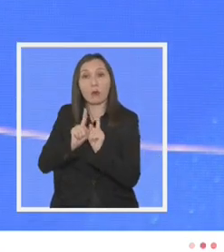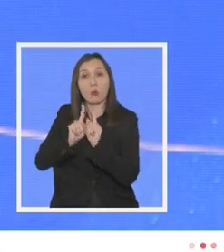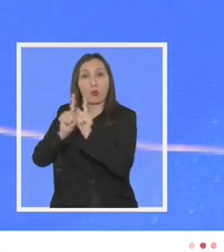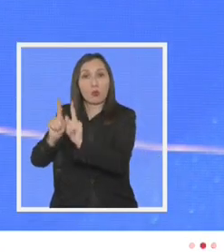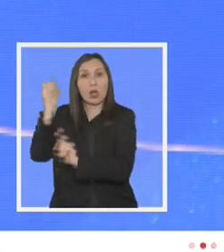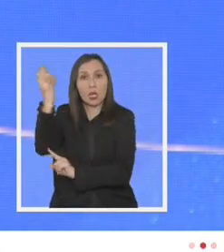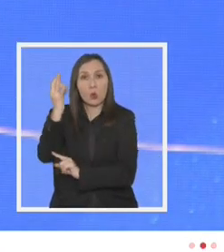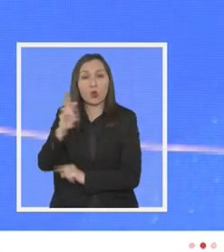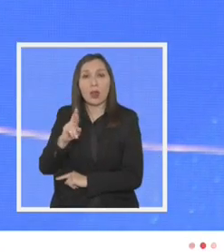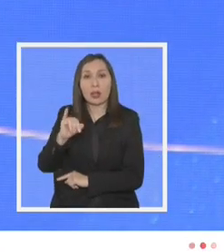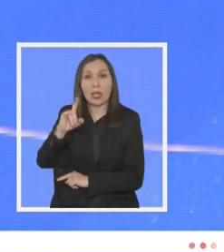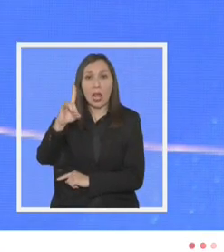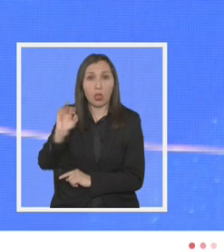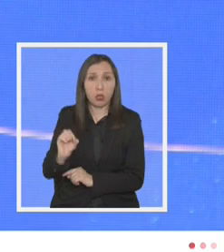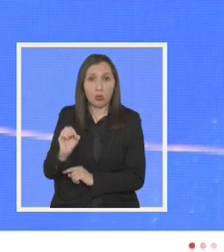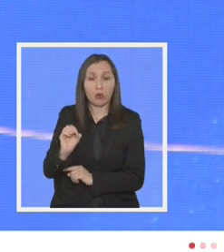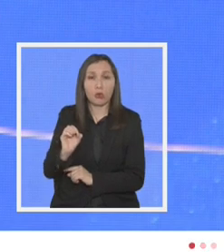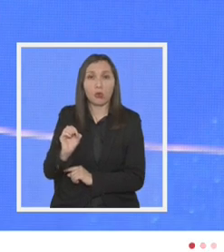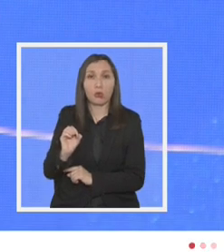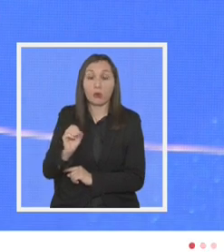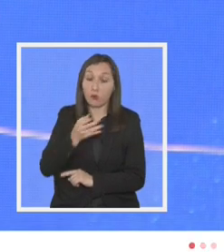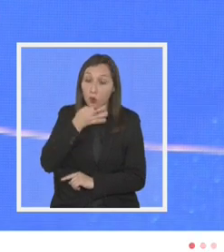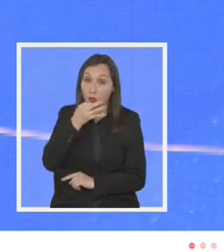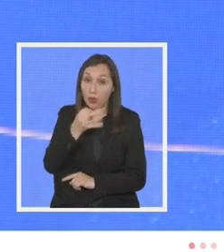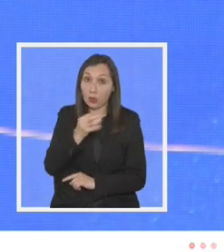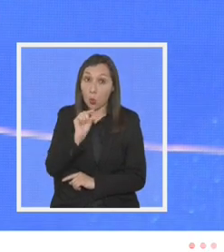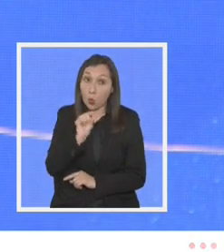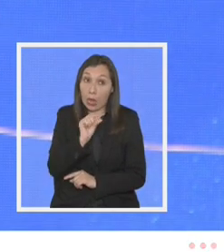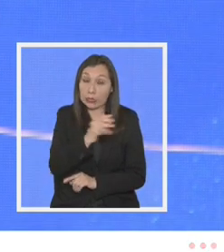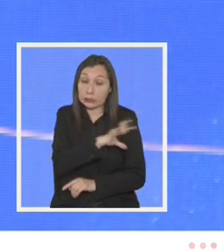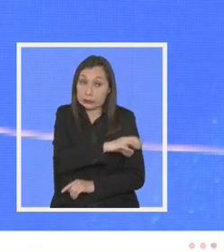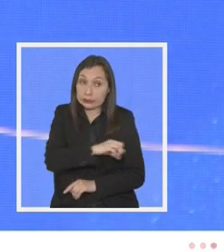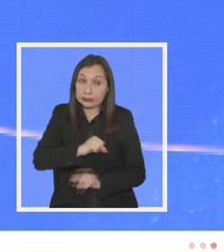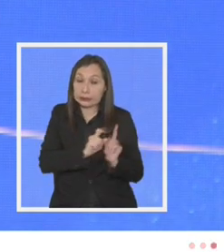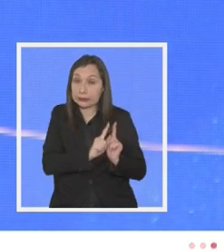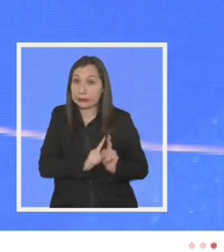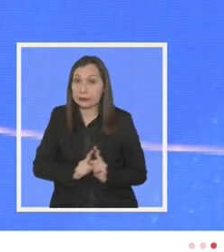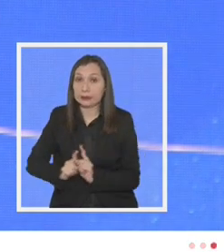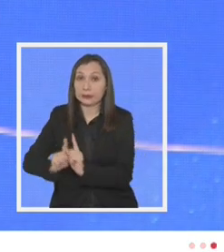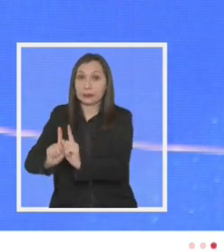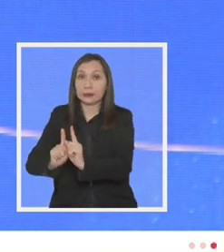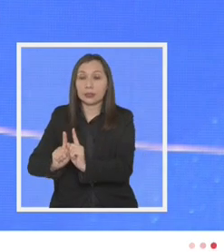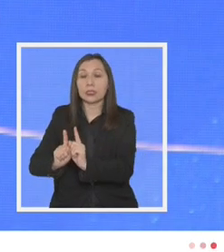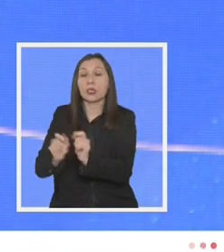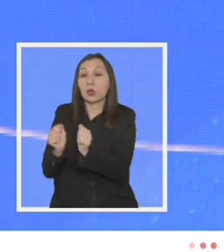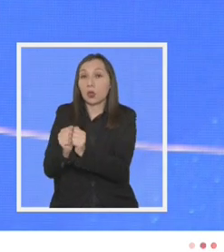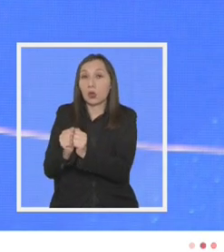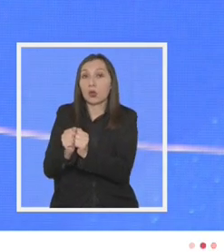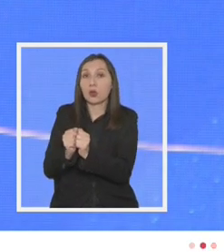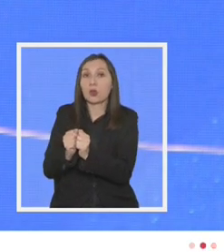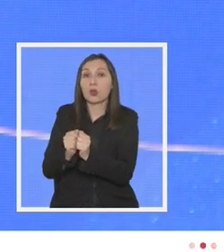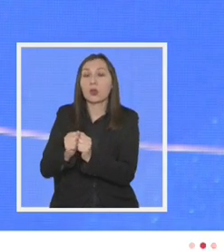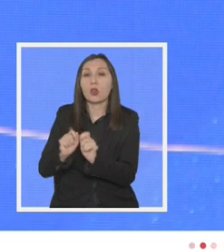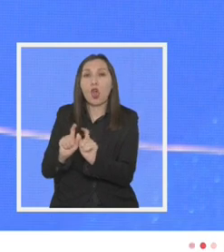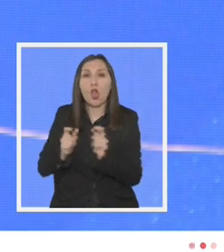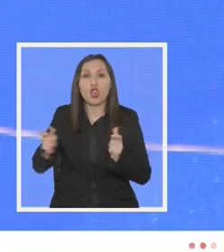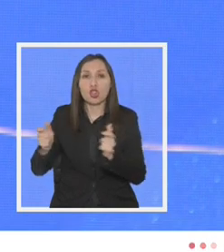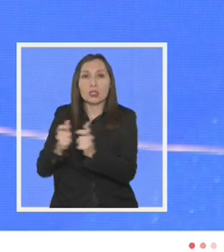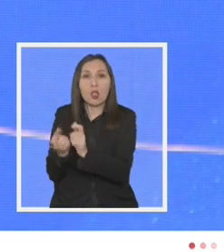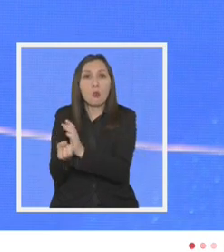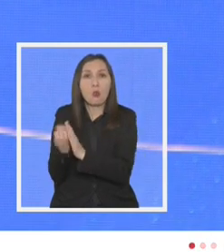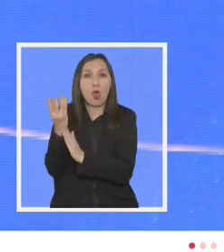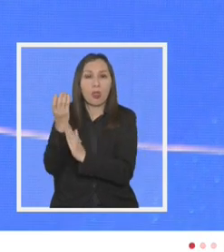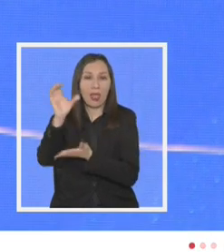que se los voy a robar un ratito pero vamos a estar con Ricardo y con el Consejo de